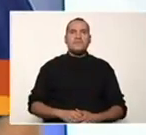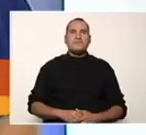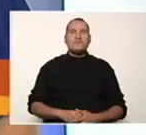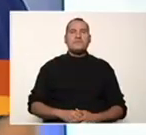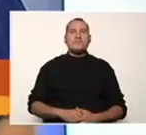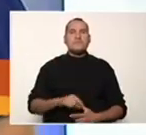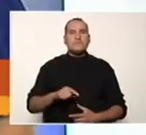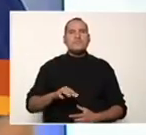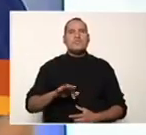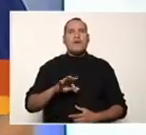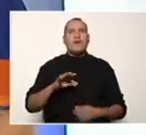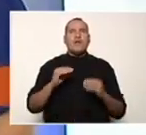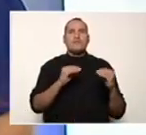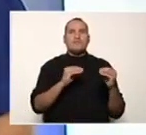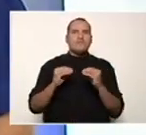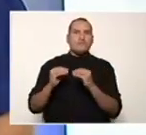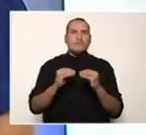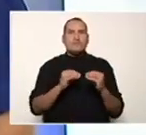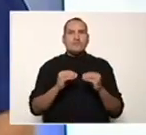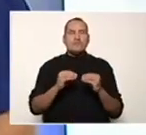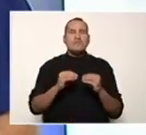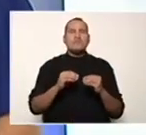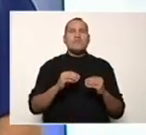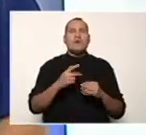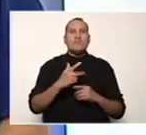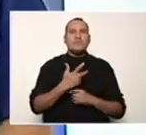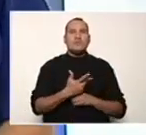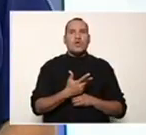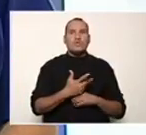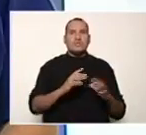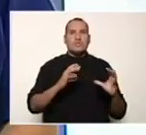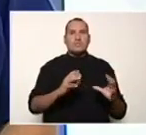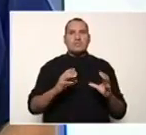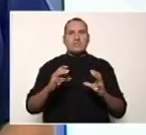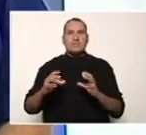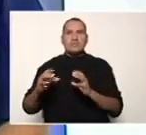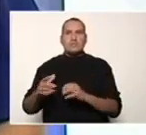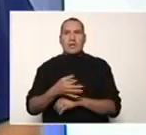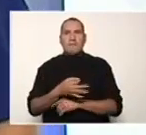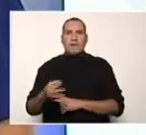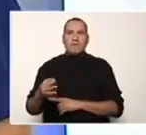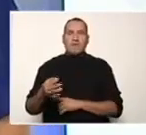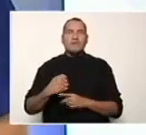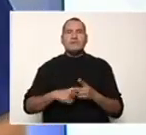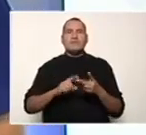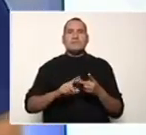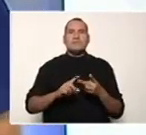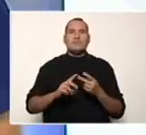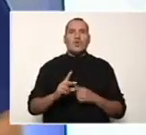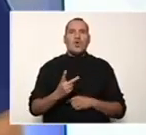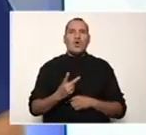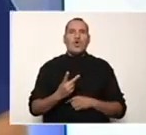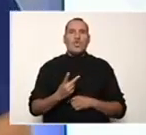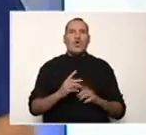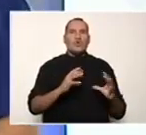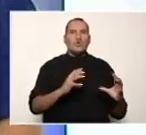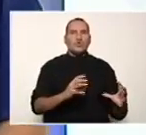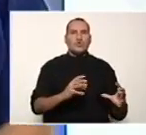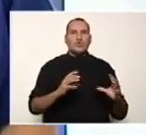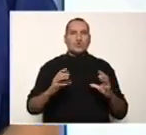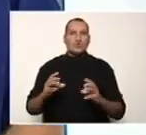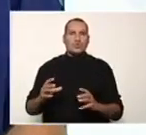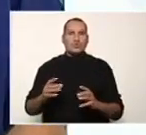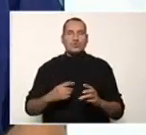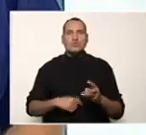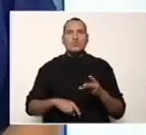Factorizar cuando son trinomios cuadrados perfectos. Factorizar cuando son binomios que son diferencia de cuadrados. Y